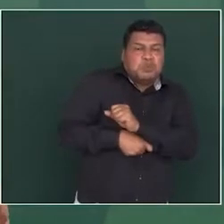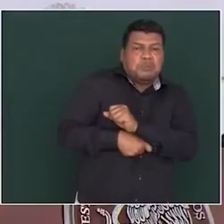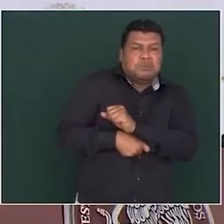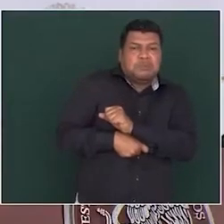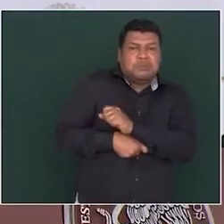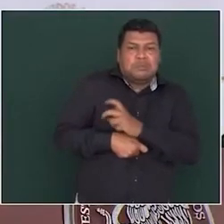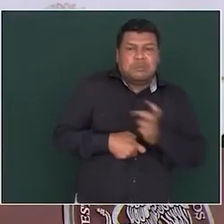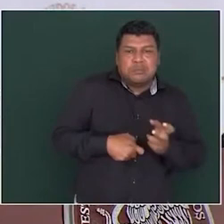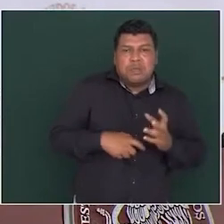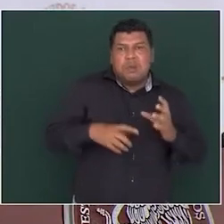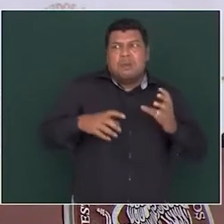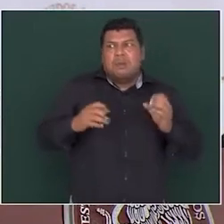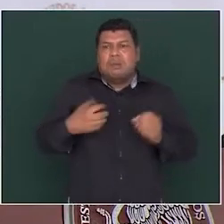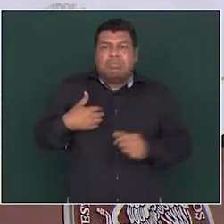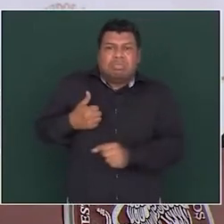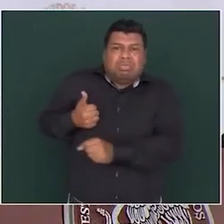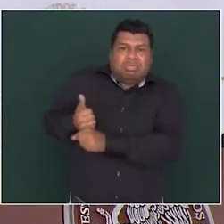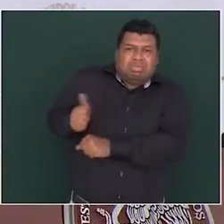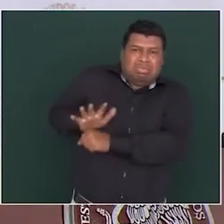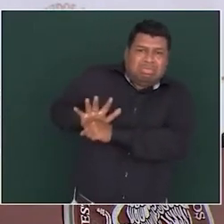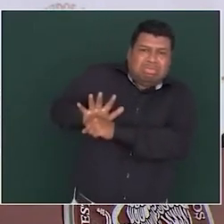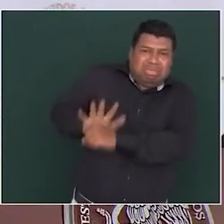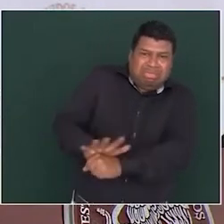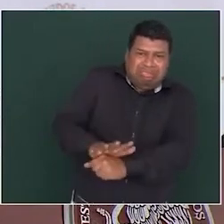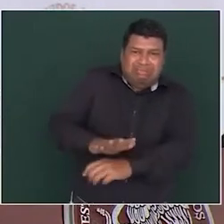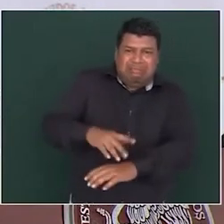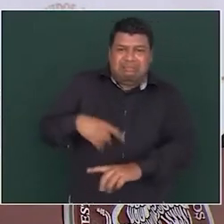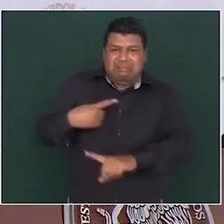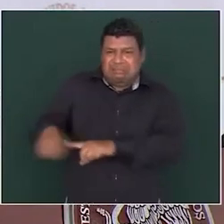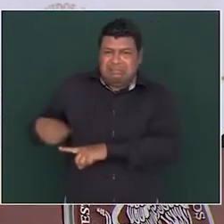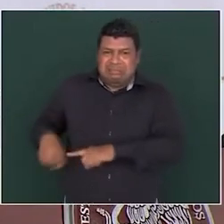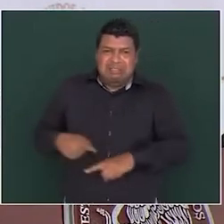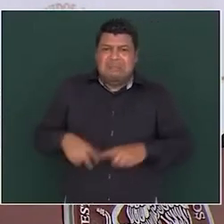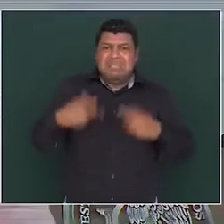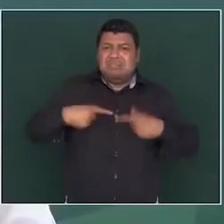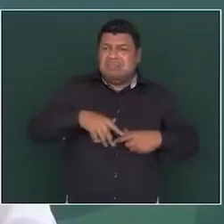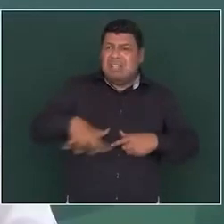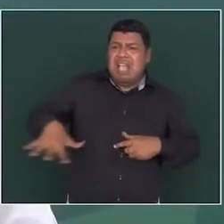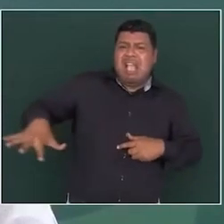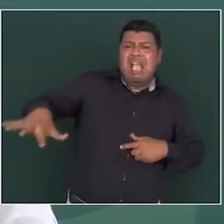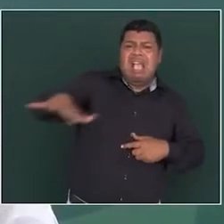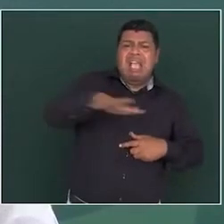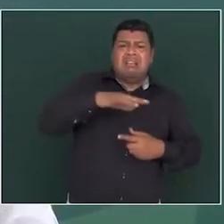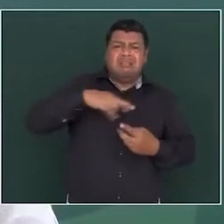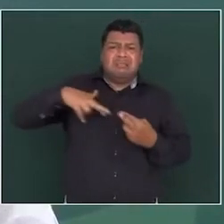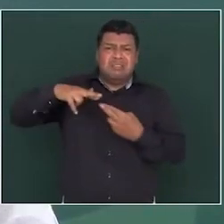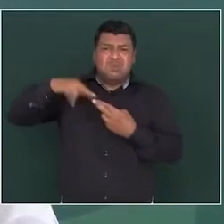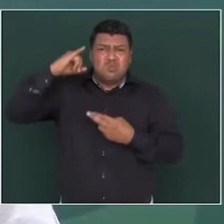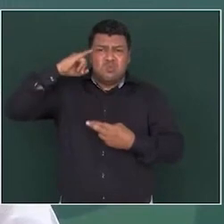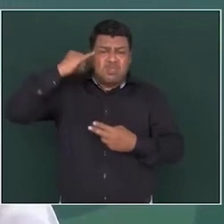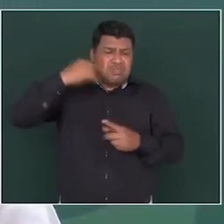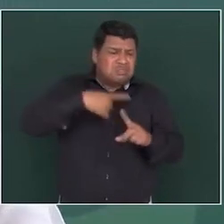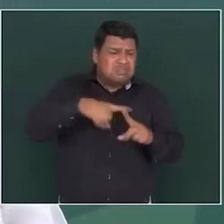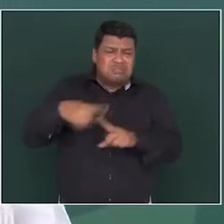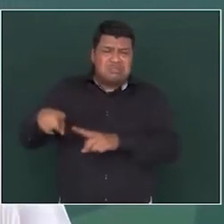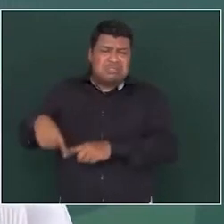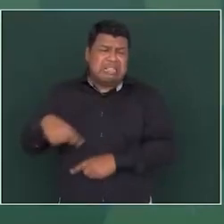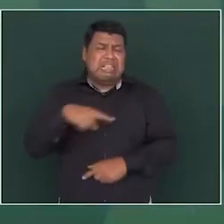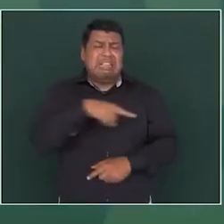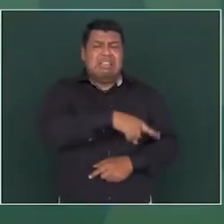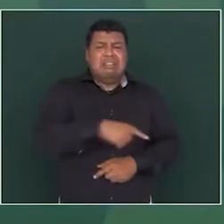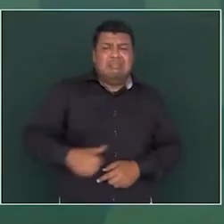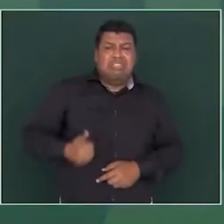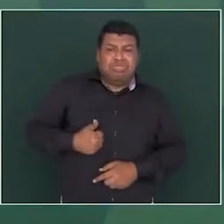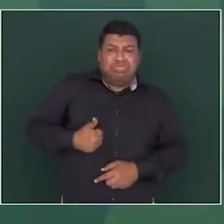o de la represión en las comunidades indígenas voy a hablar de que